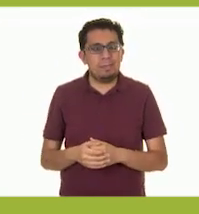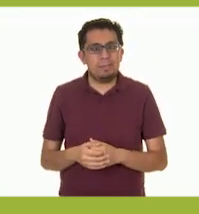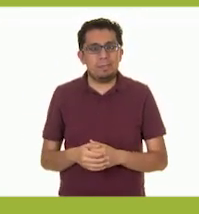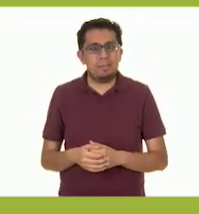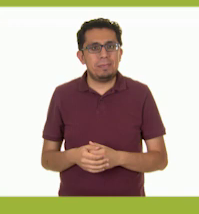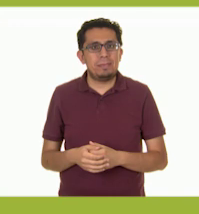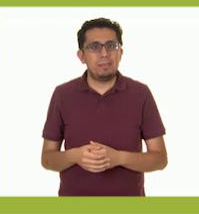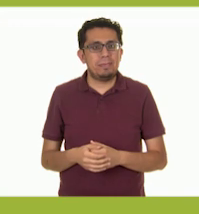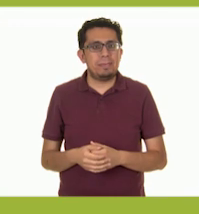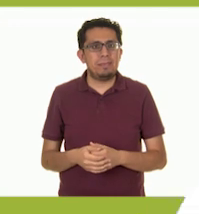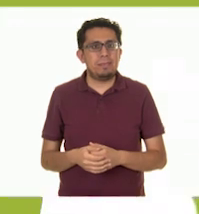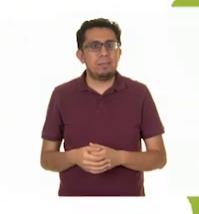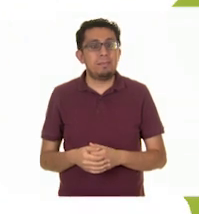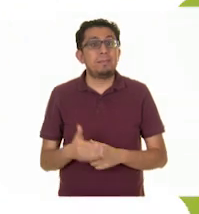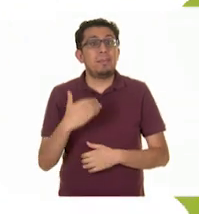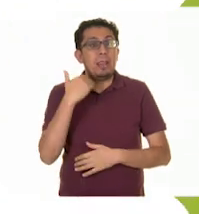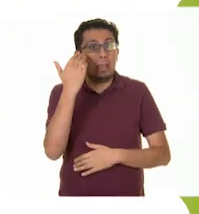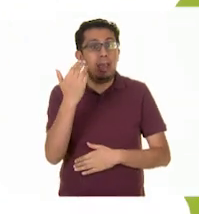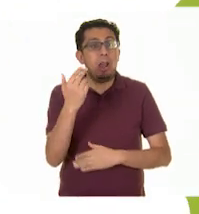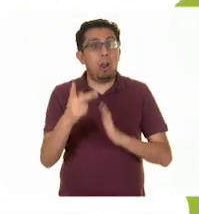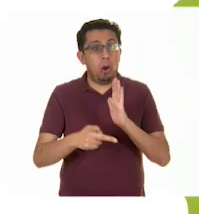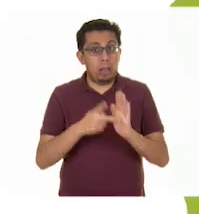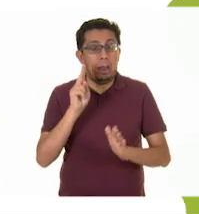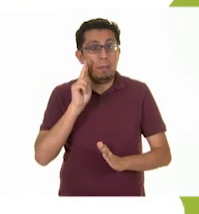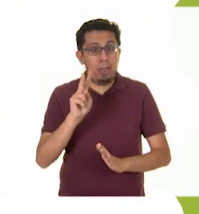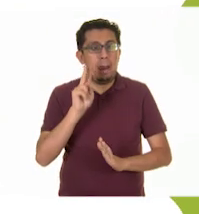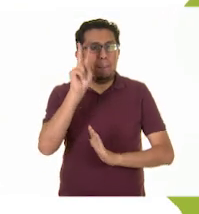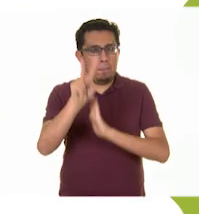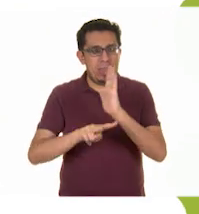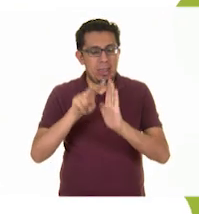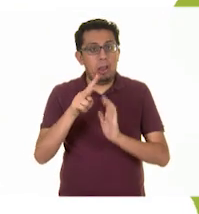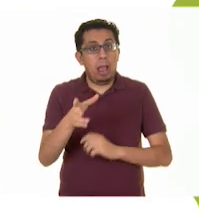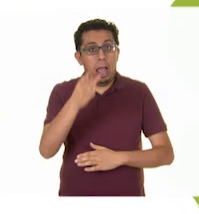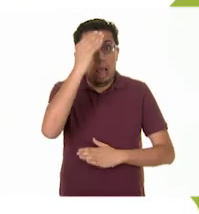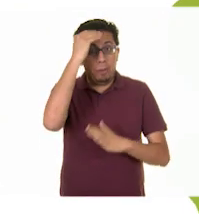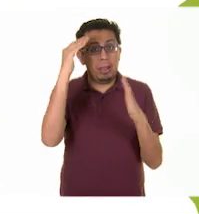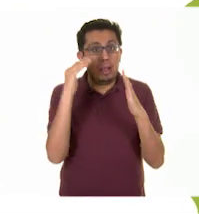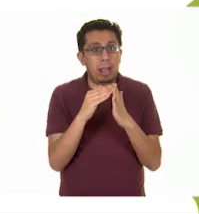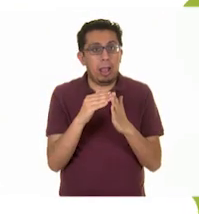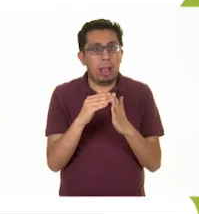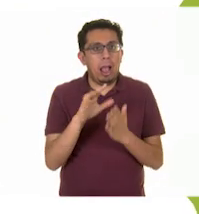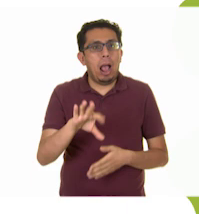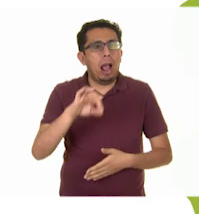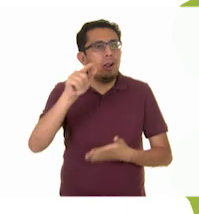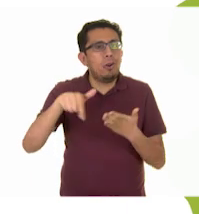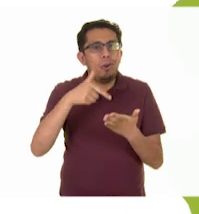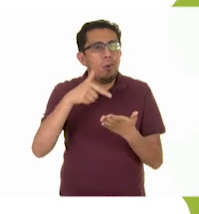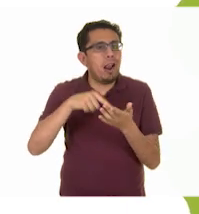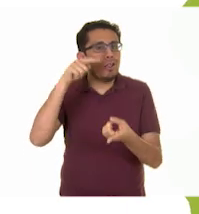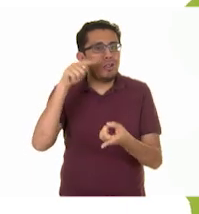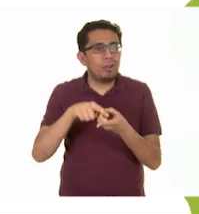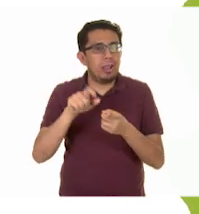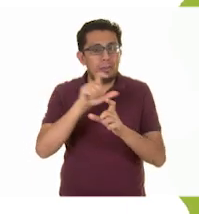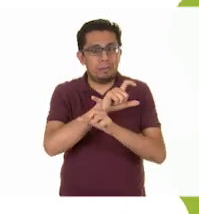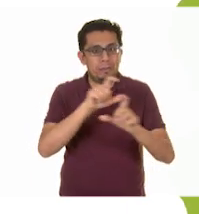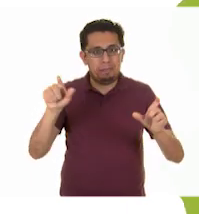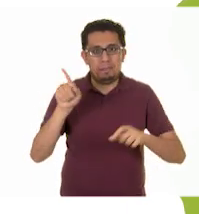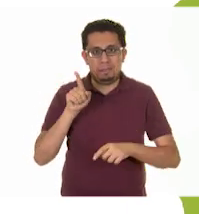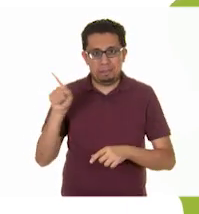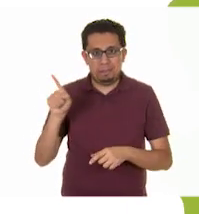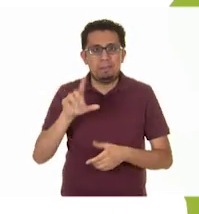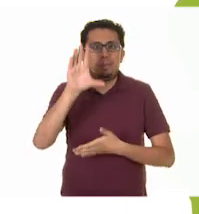.mx Si quieres volver a ver los programas de Aprende en Casa, los puedes encontrar en la siguiente liga,